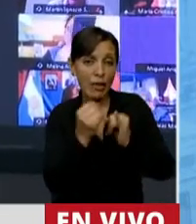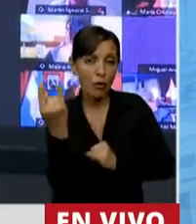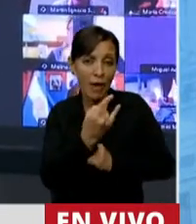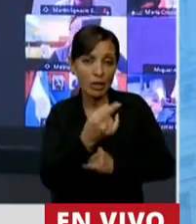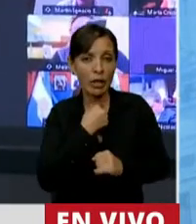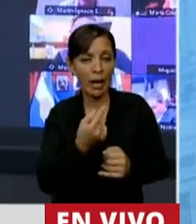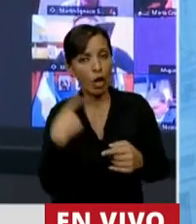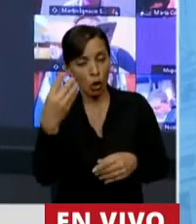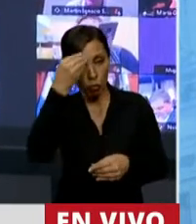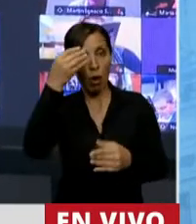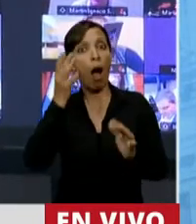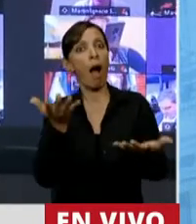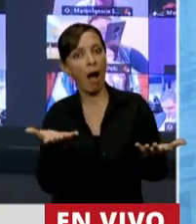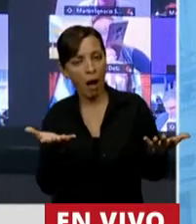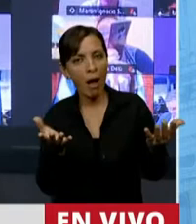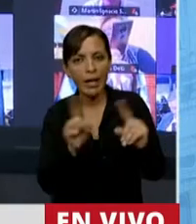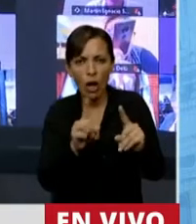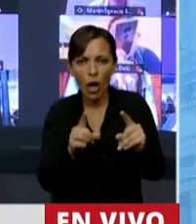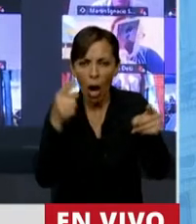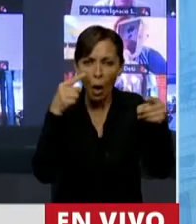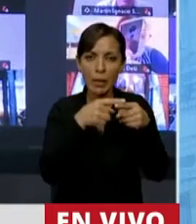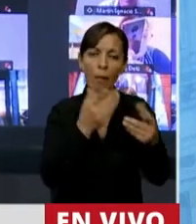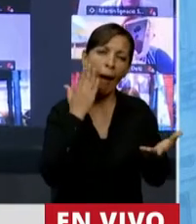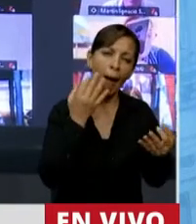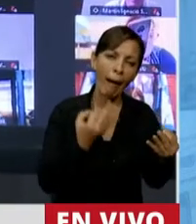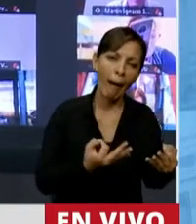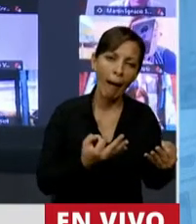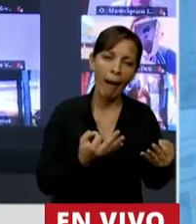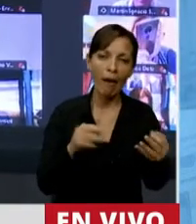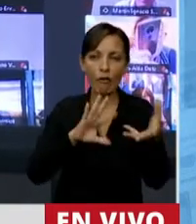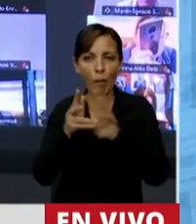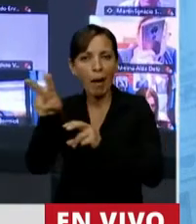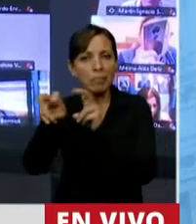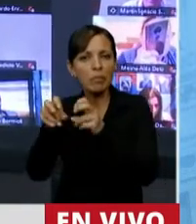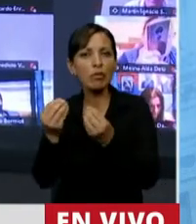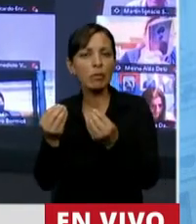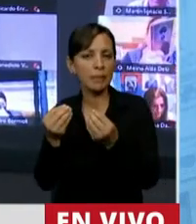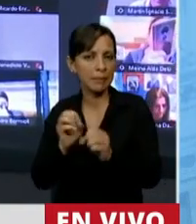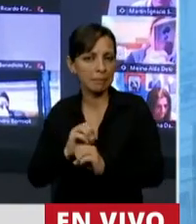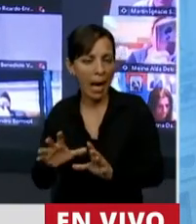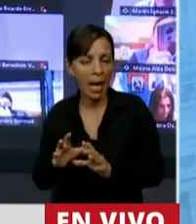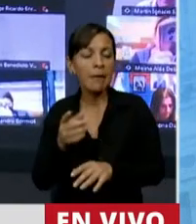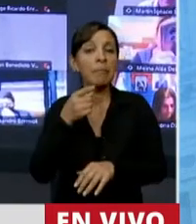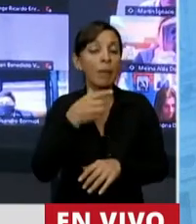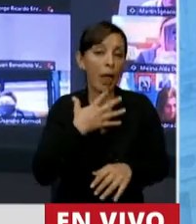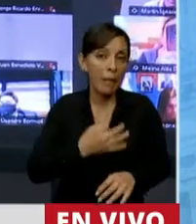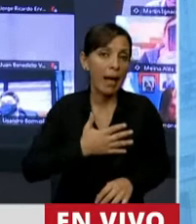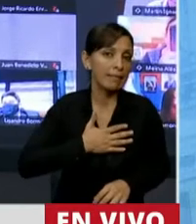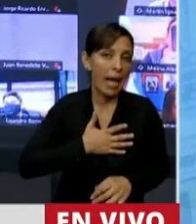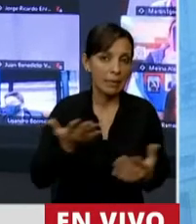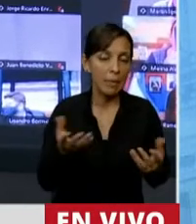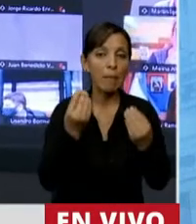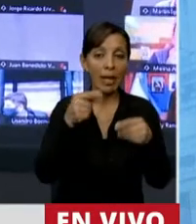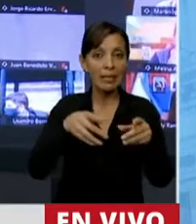quieren vender. Fines nobles, medios espurios. Y es una pena. Porque este proyecto que se